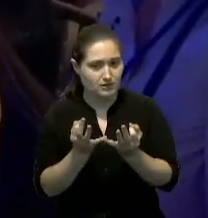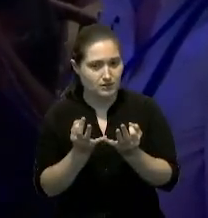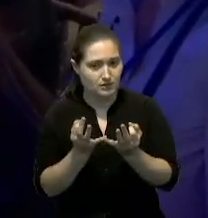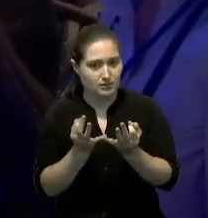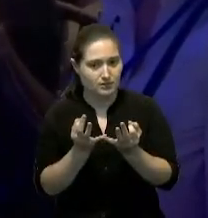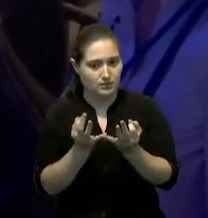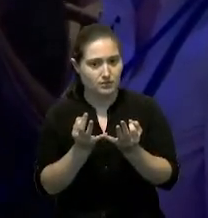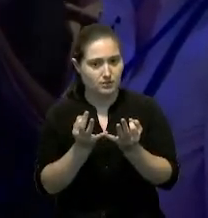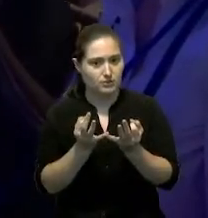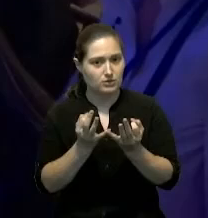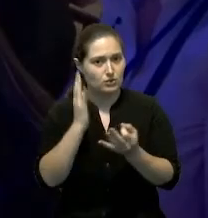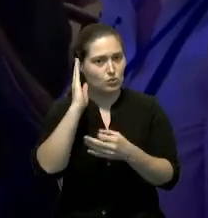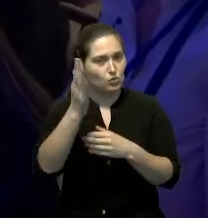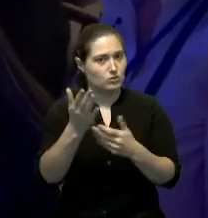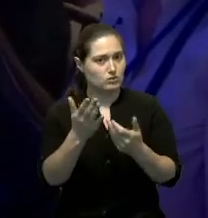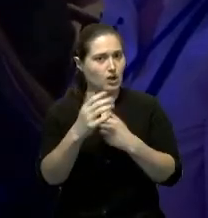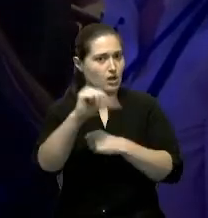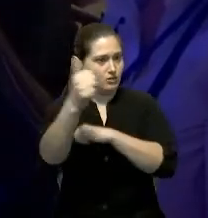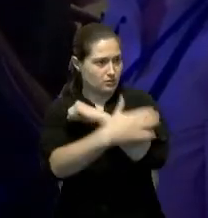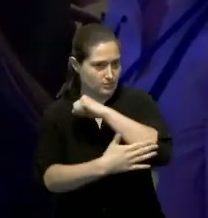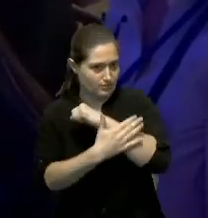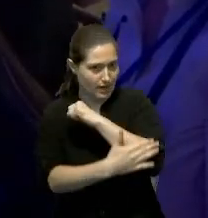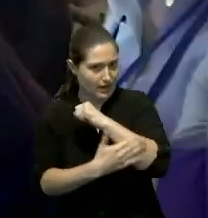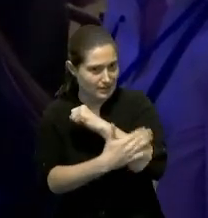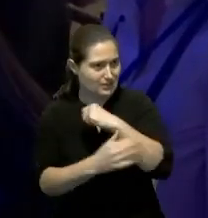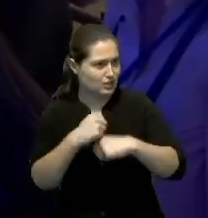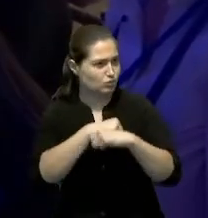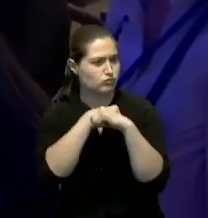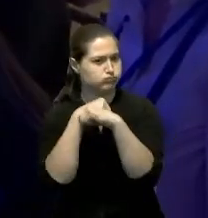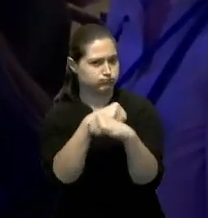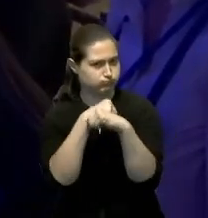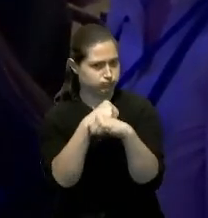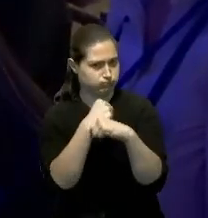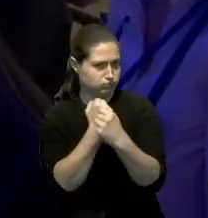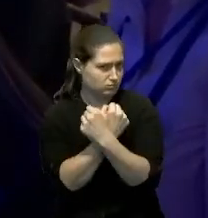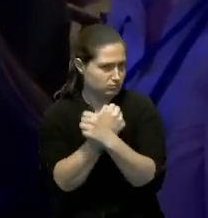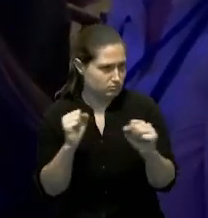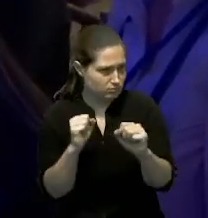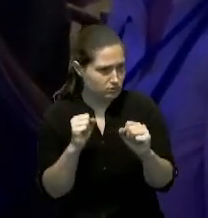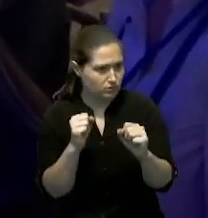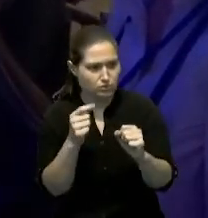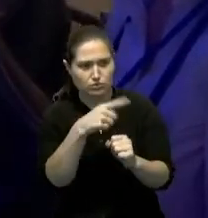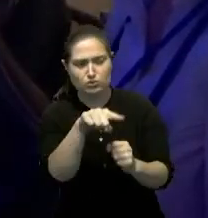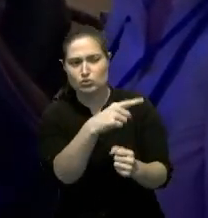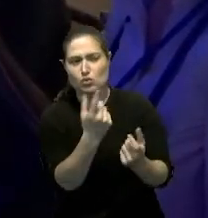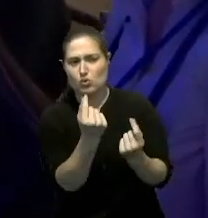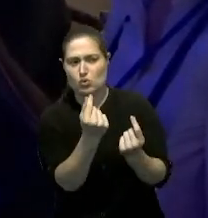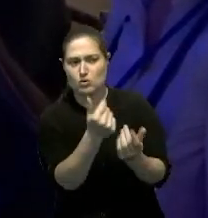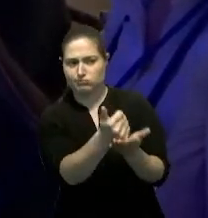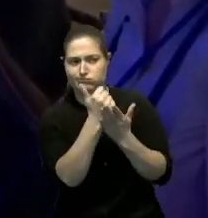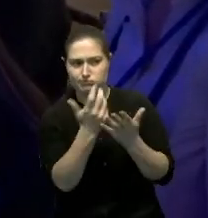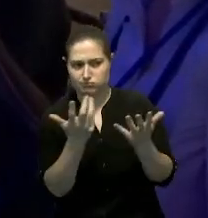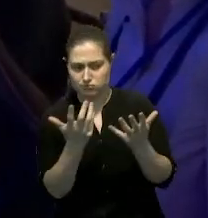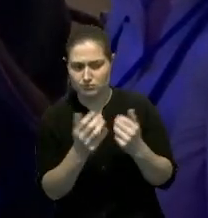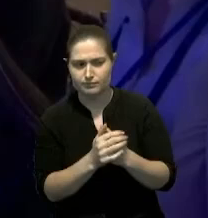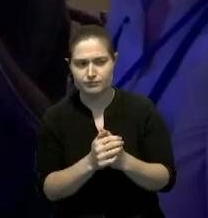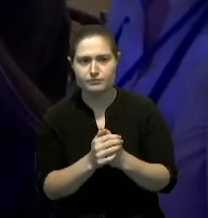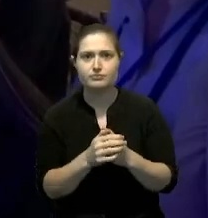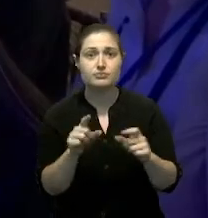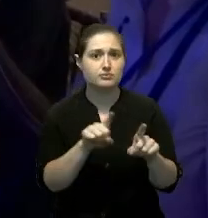este país y también otra cosa sobre la seguridad ¿qué va a ser en esos dos aspectos? otro tema que me gustaría también